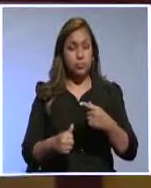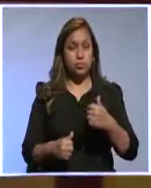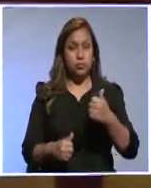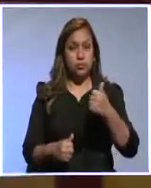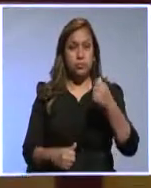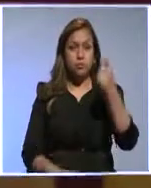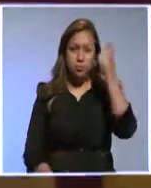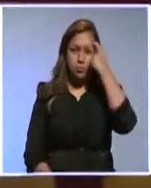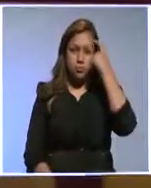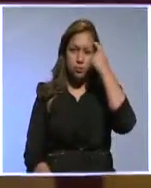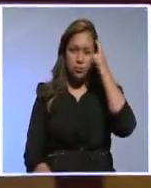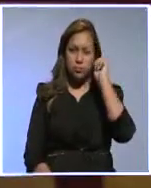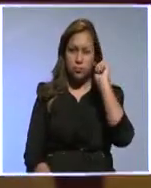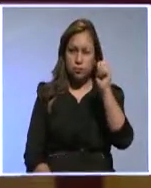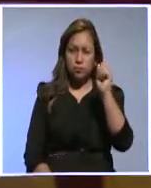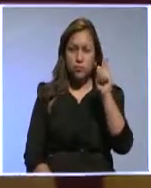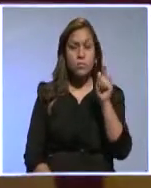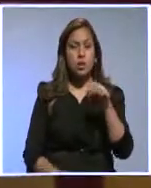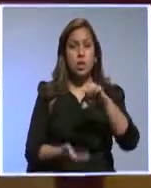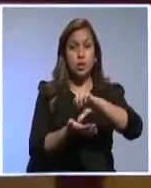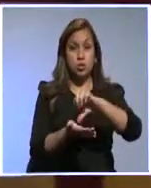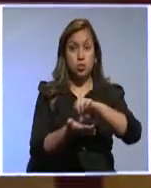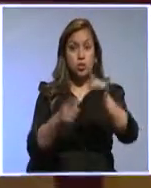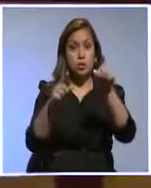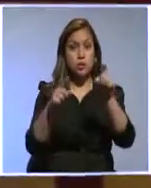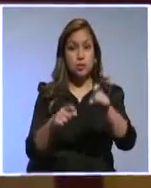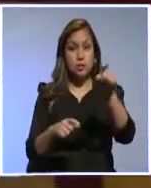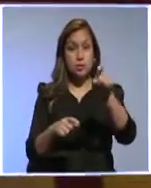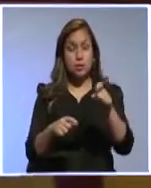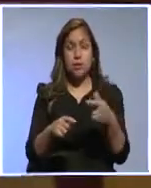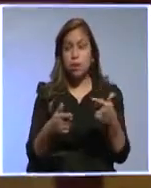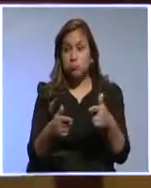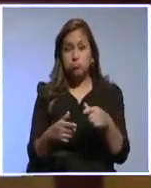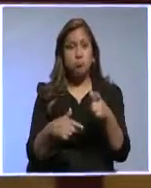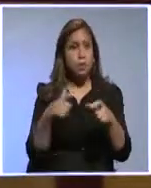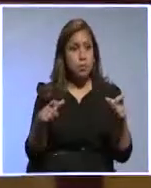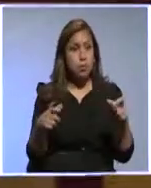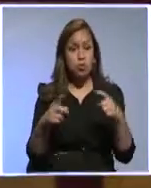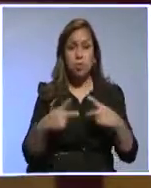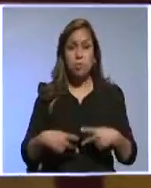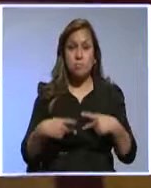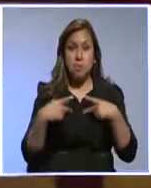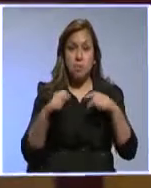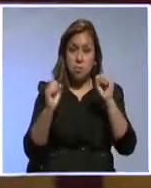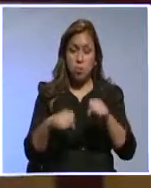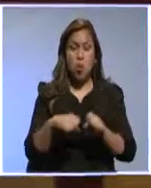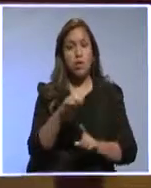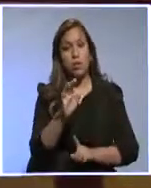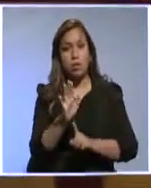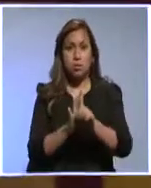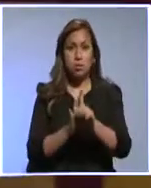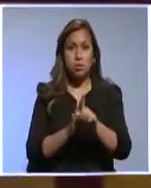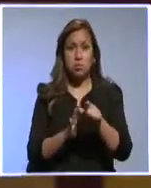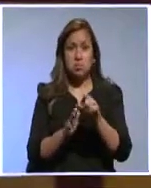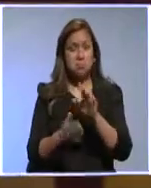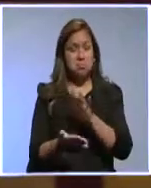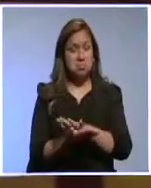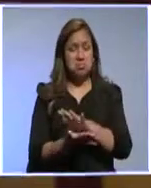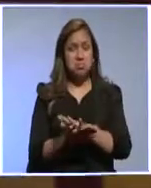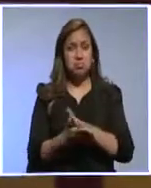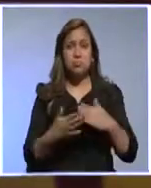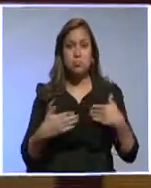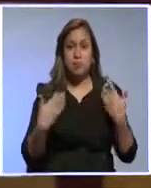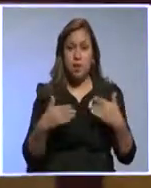que las ciudades tienen que ser sitios habitables donde la gente viva y pueda desarrollarse de forma adecuada y feliz.